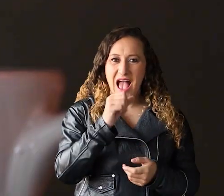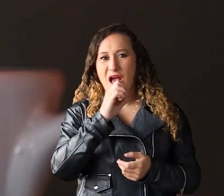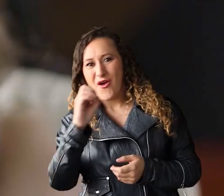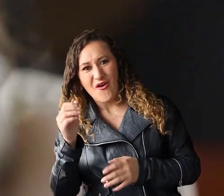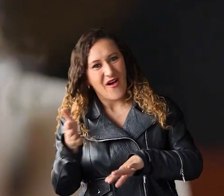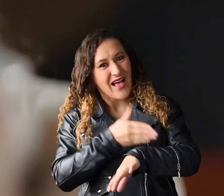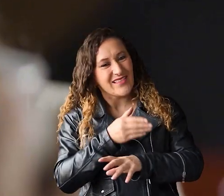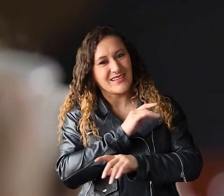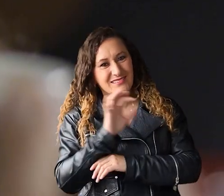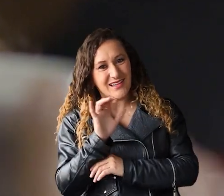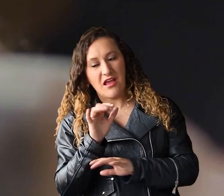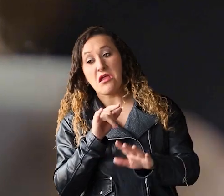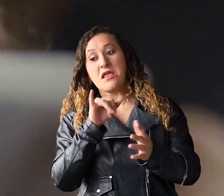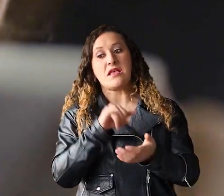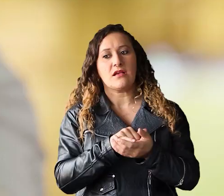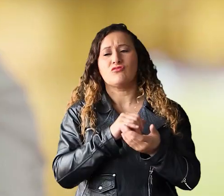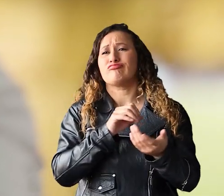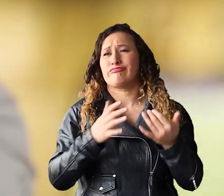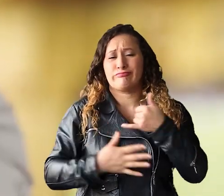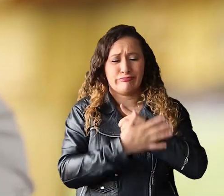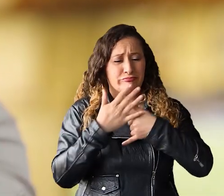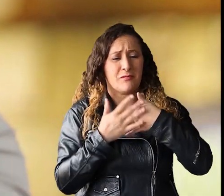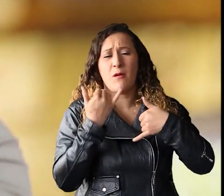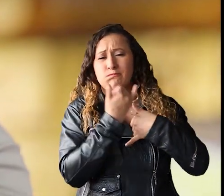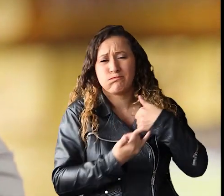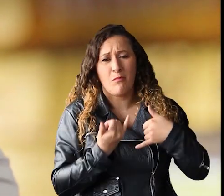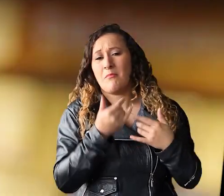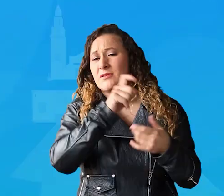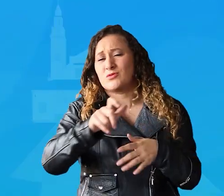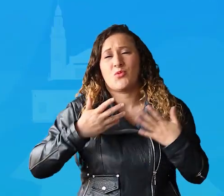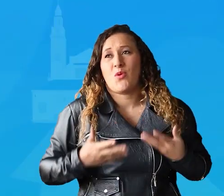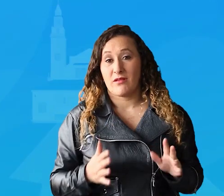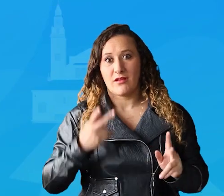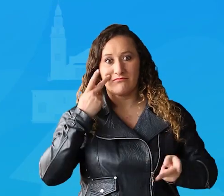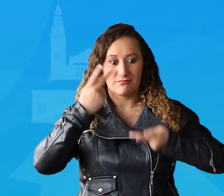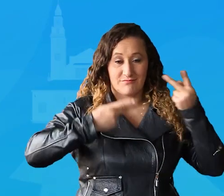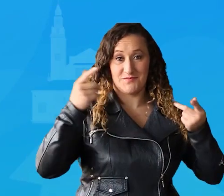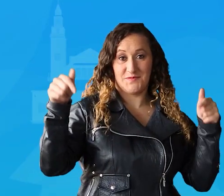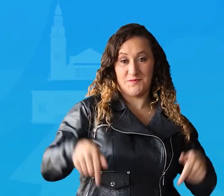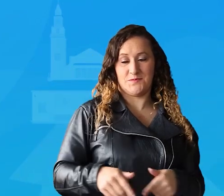personas de todas partes del mundo y del país conozcan el destino y vengan a visitarlos.